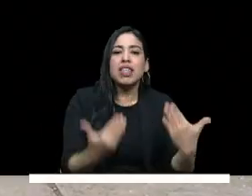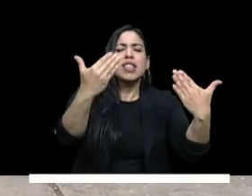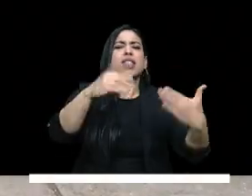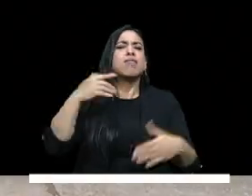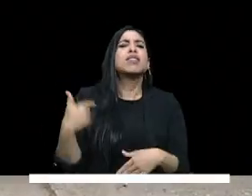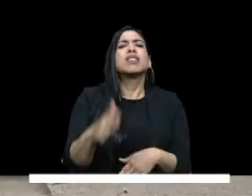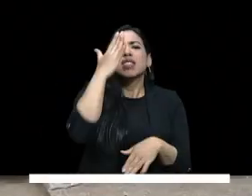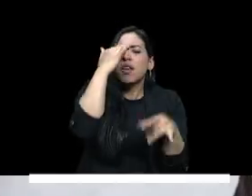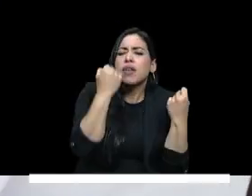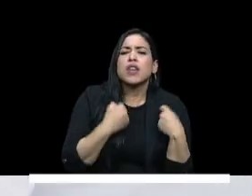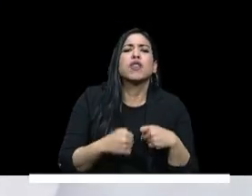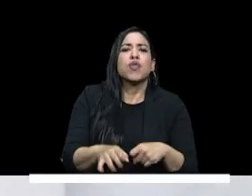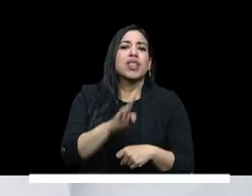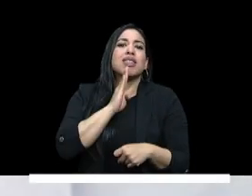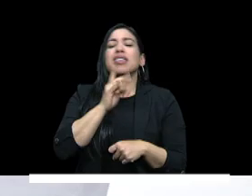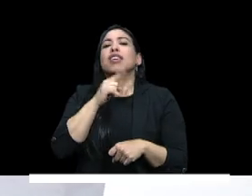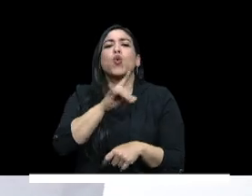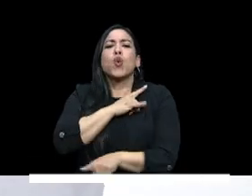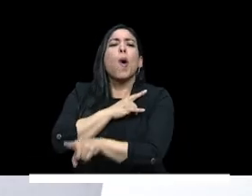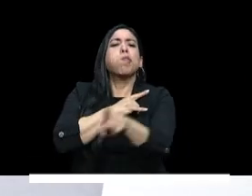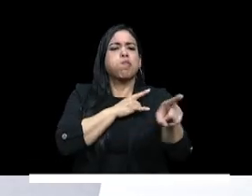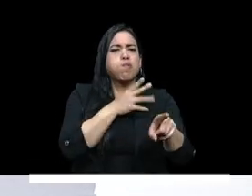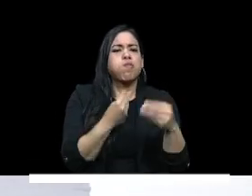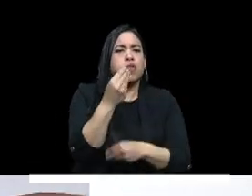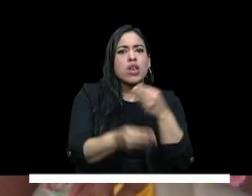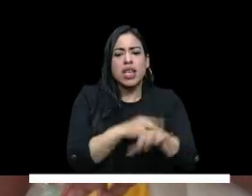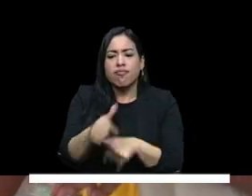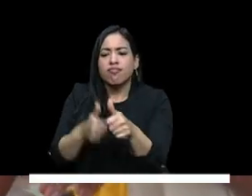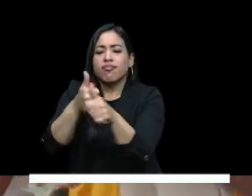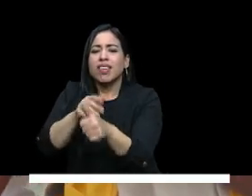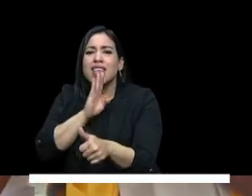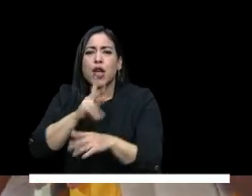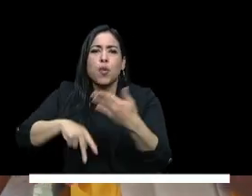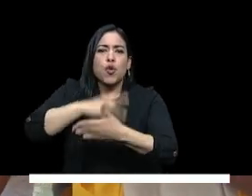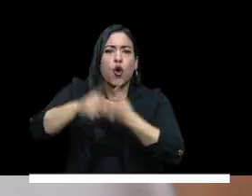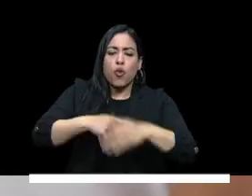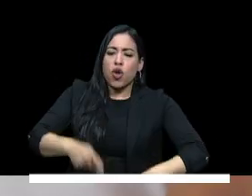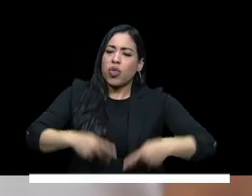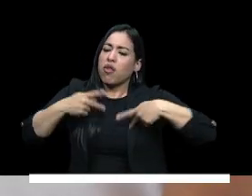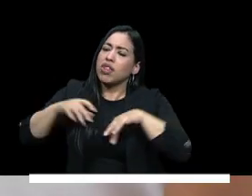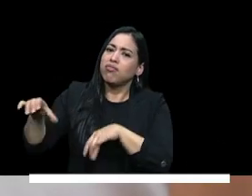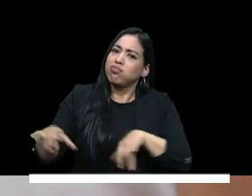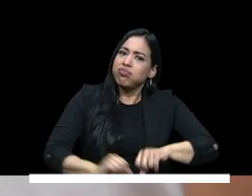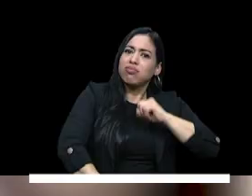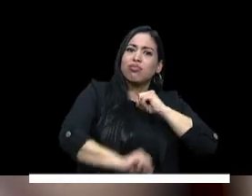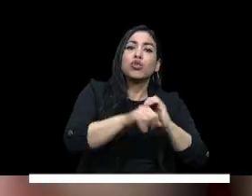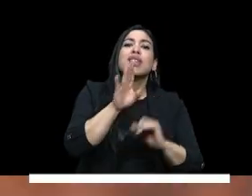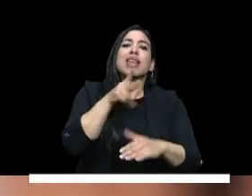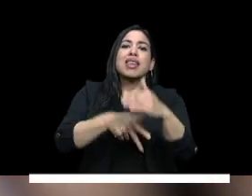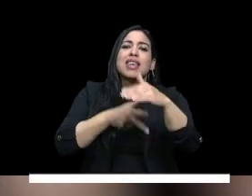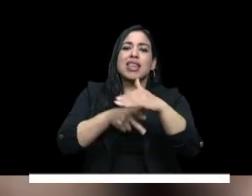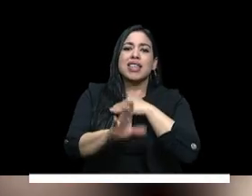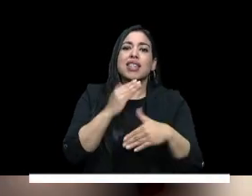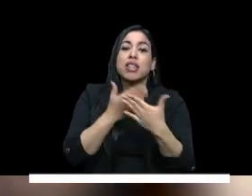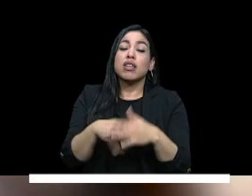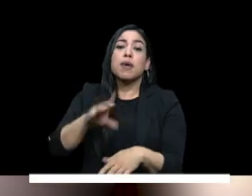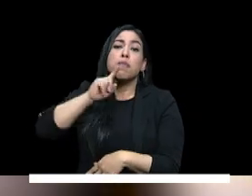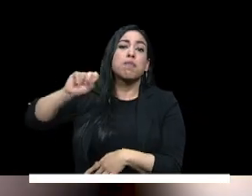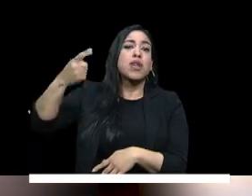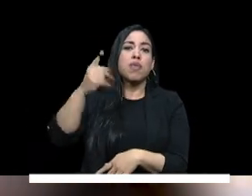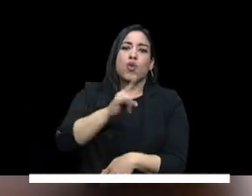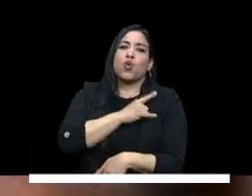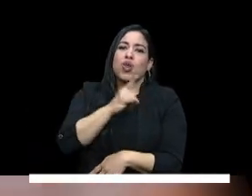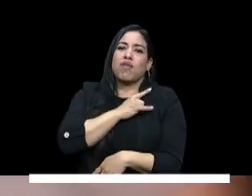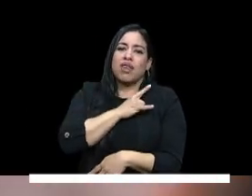reconocen el esfuerzo realizado por las universidades y el acompañamiento a sus proyectos de vida que hace el ICTEX le quiero dar las gracias a la